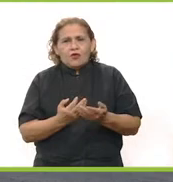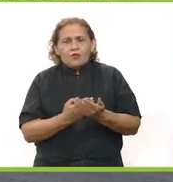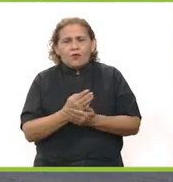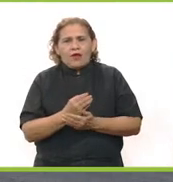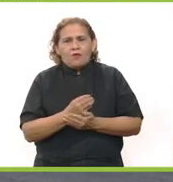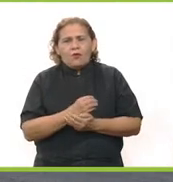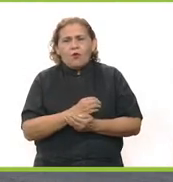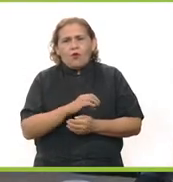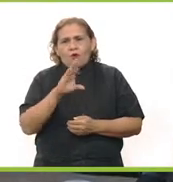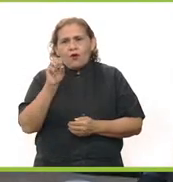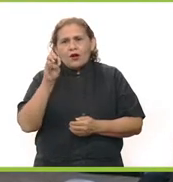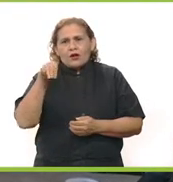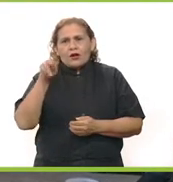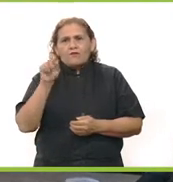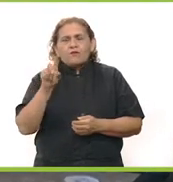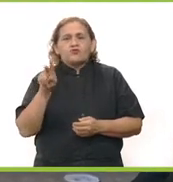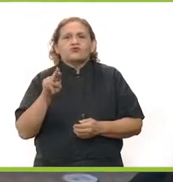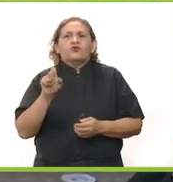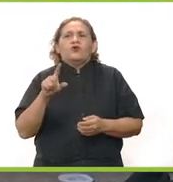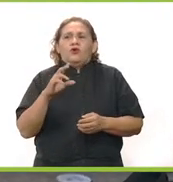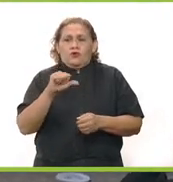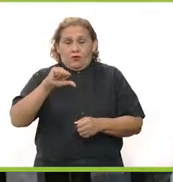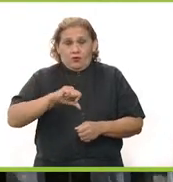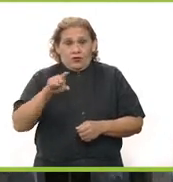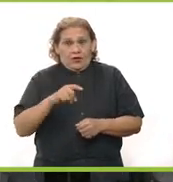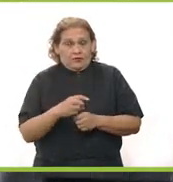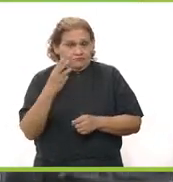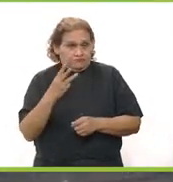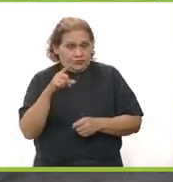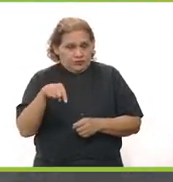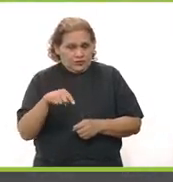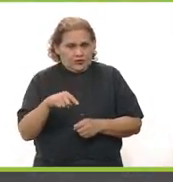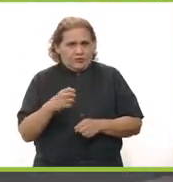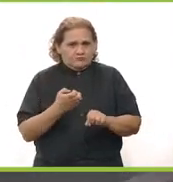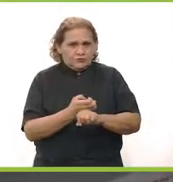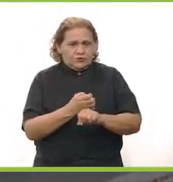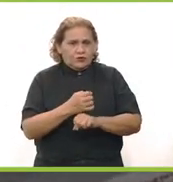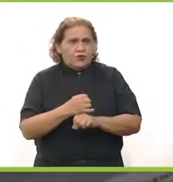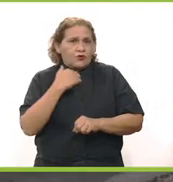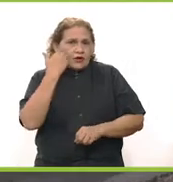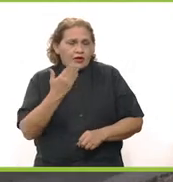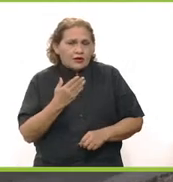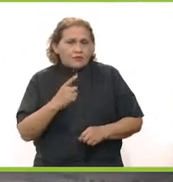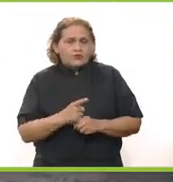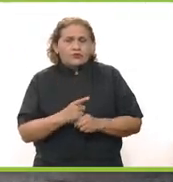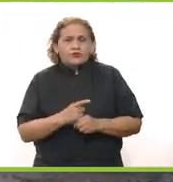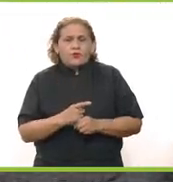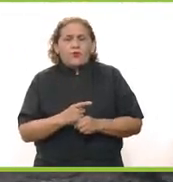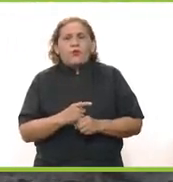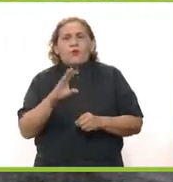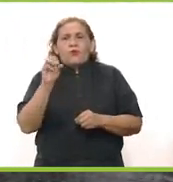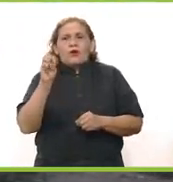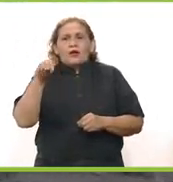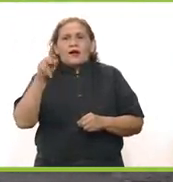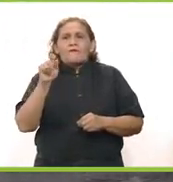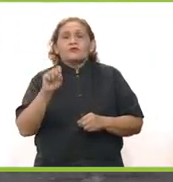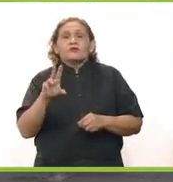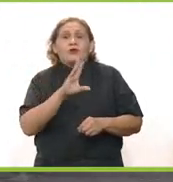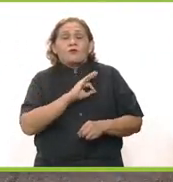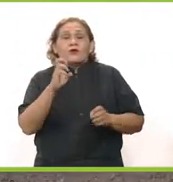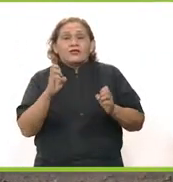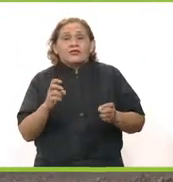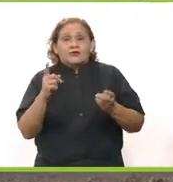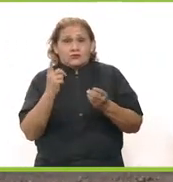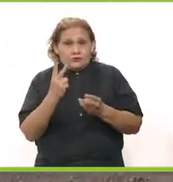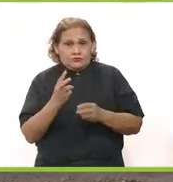el nuevo campus. Hoy en día, las tres normales que existen en Meida están en diferentes lugares del Estado y hoy lo que queremos hacer es un campus donde